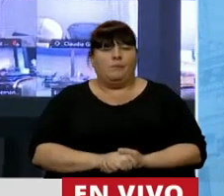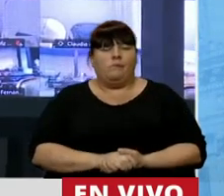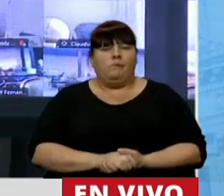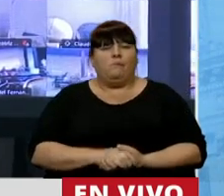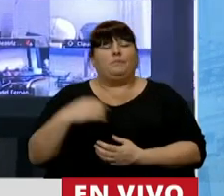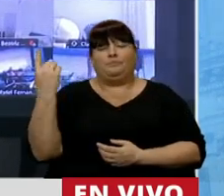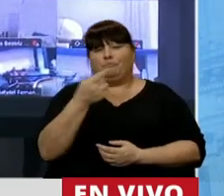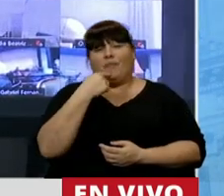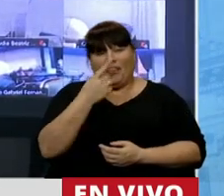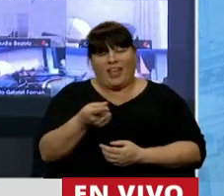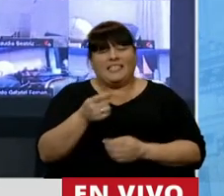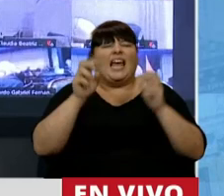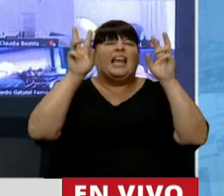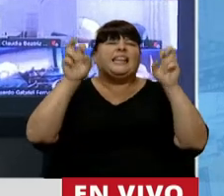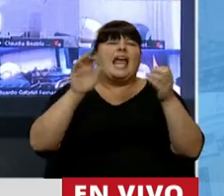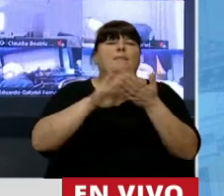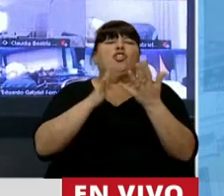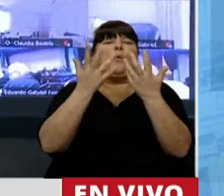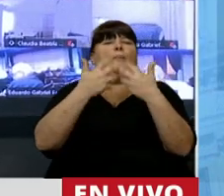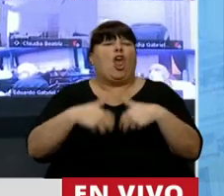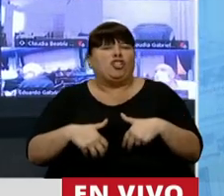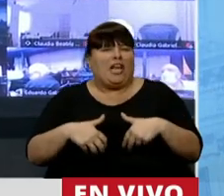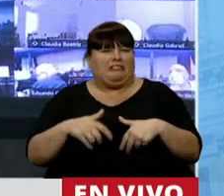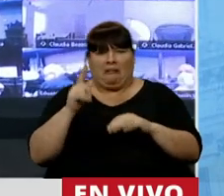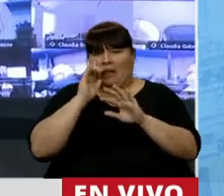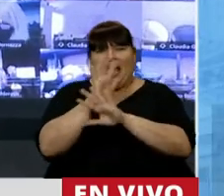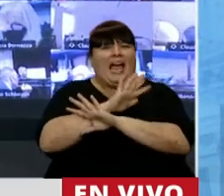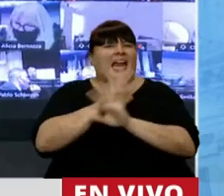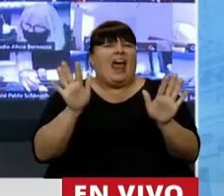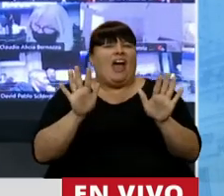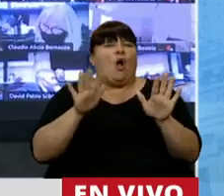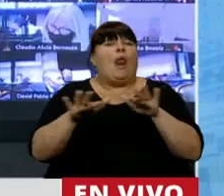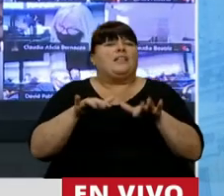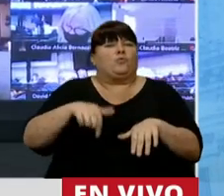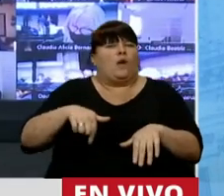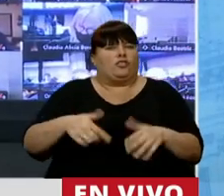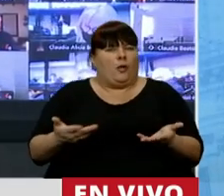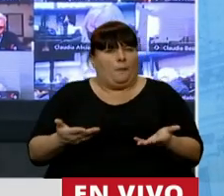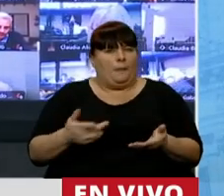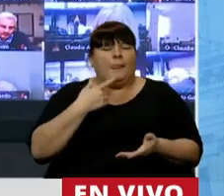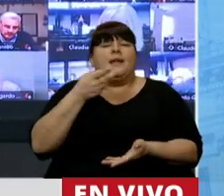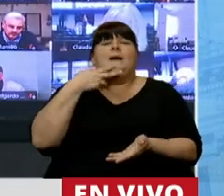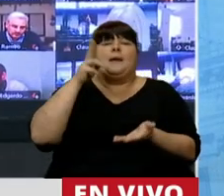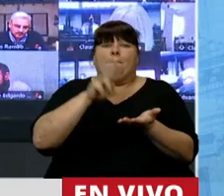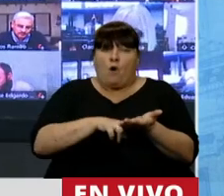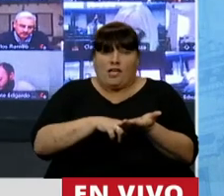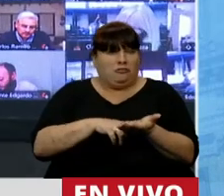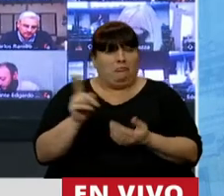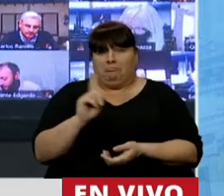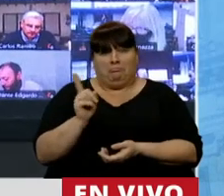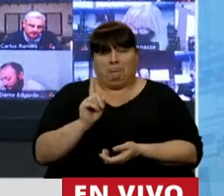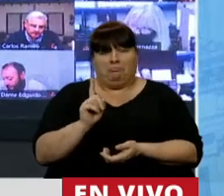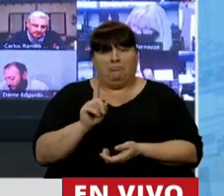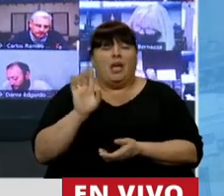Se ha dicho aquí conceptos sobre este proyecto que nada tienen que ver con la realidad. ¿Que es un impuesto? No,